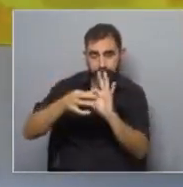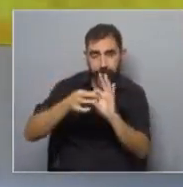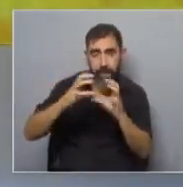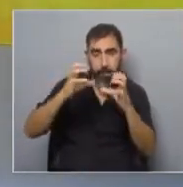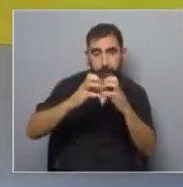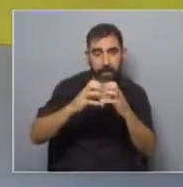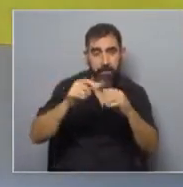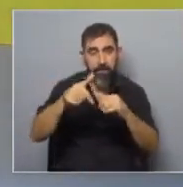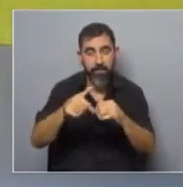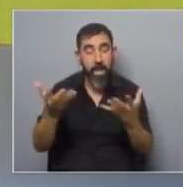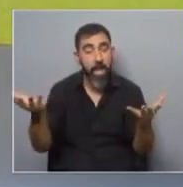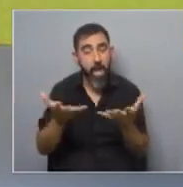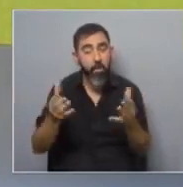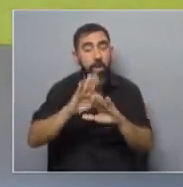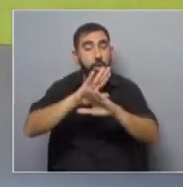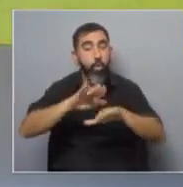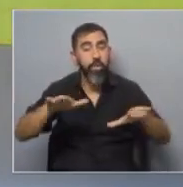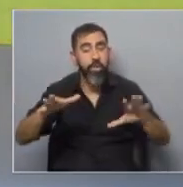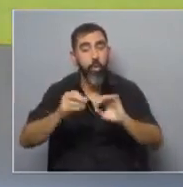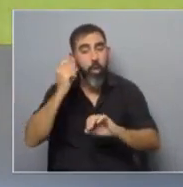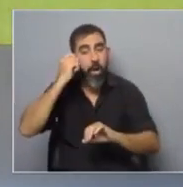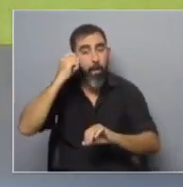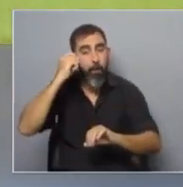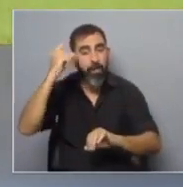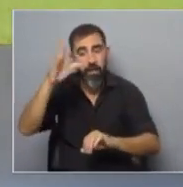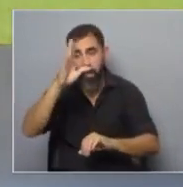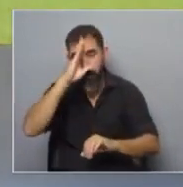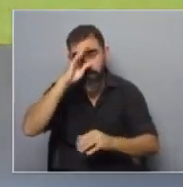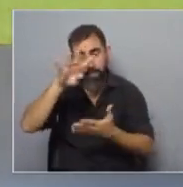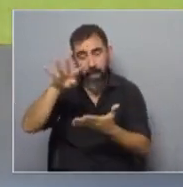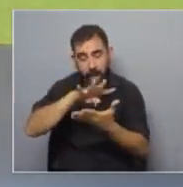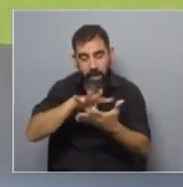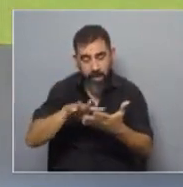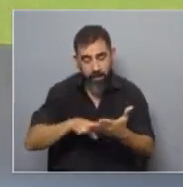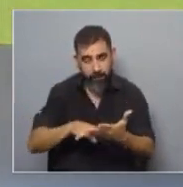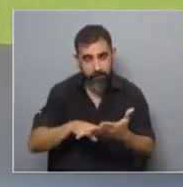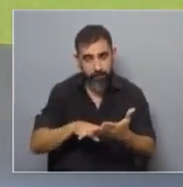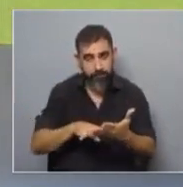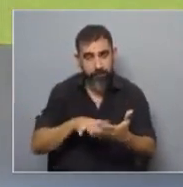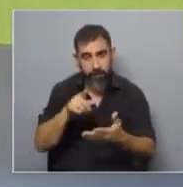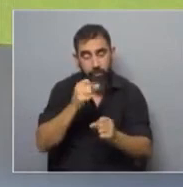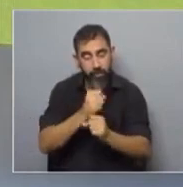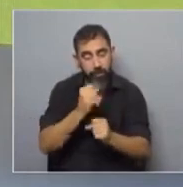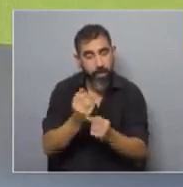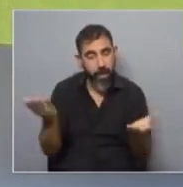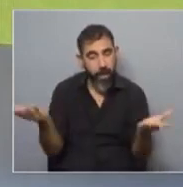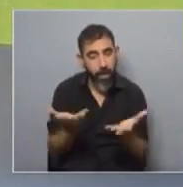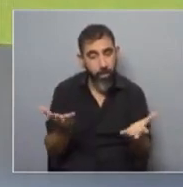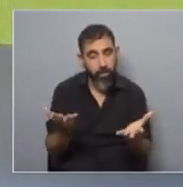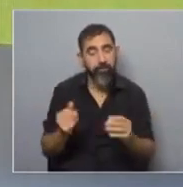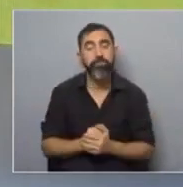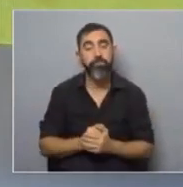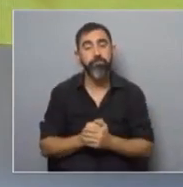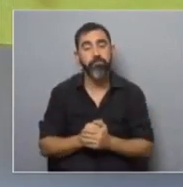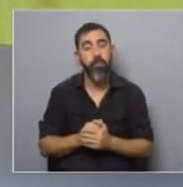el cerebro y ahora los niños y su capacidad de aprender a leer. Y eso es en que ella está trabajando. En particular